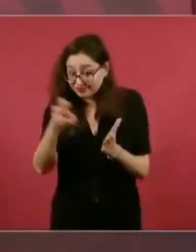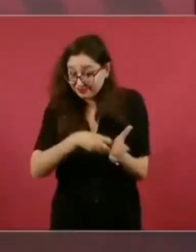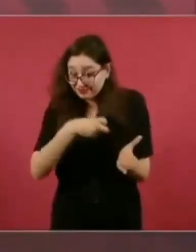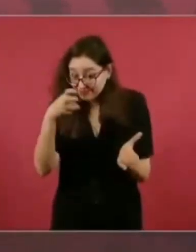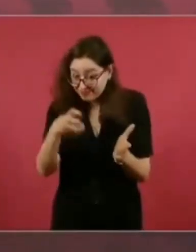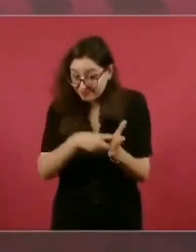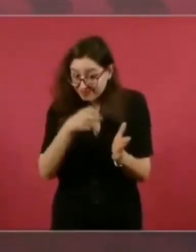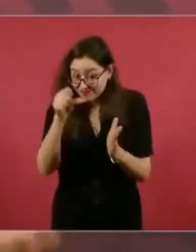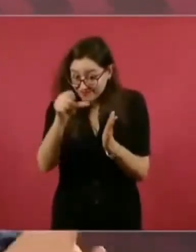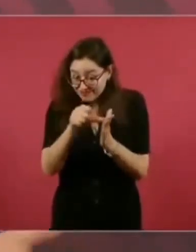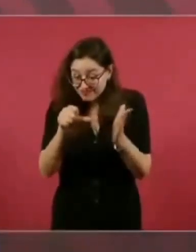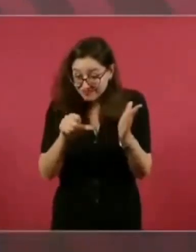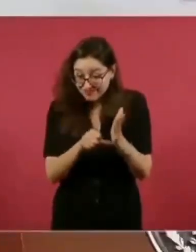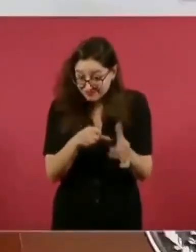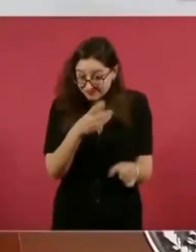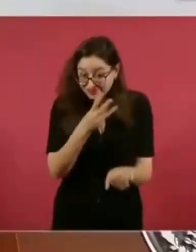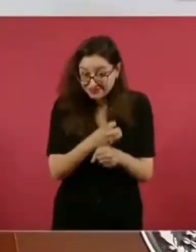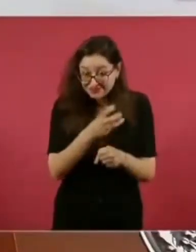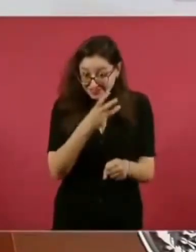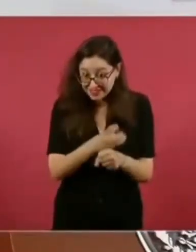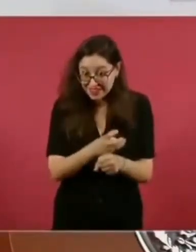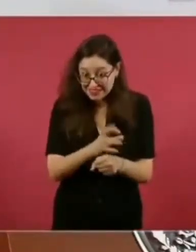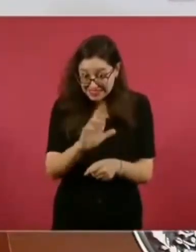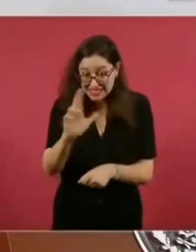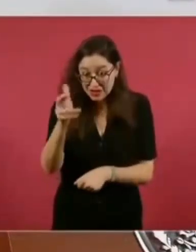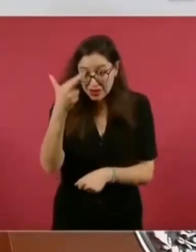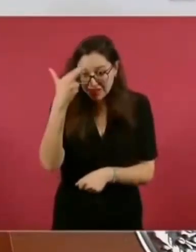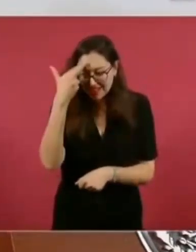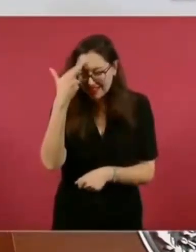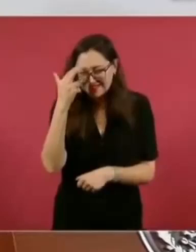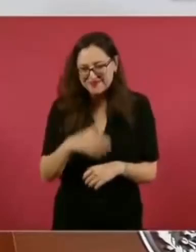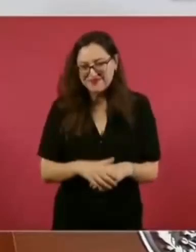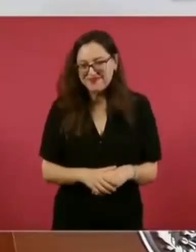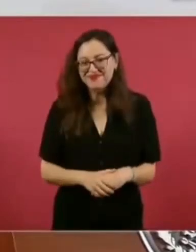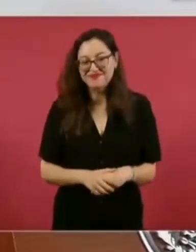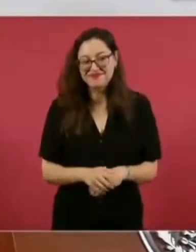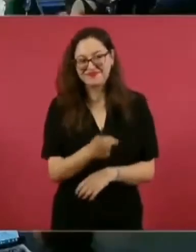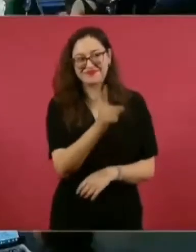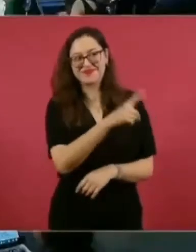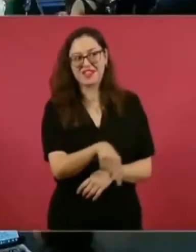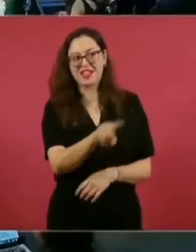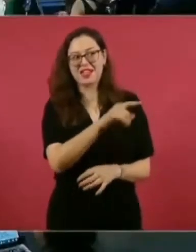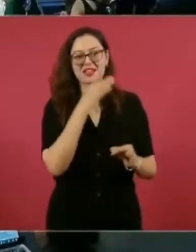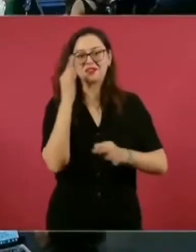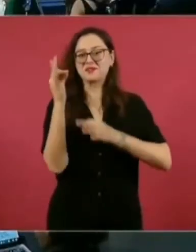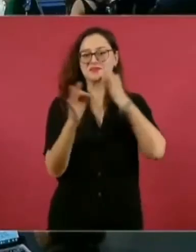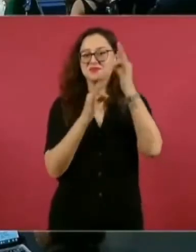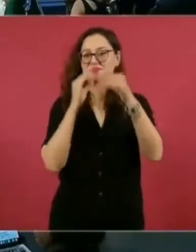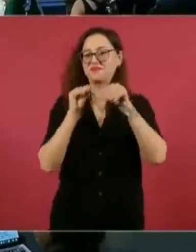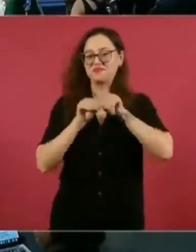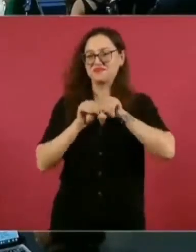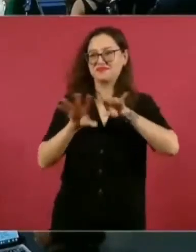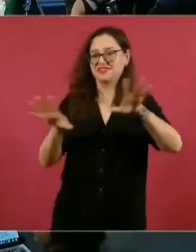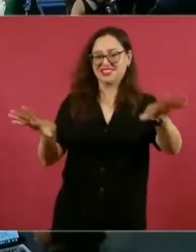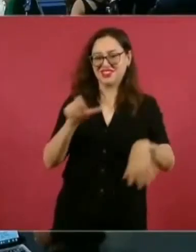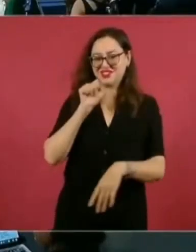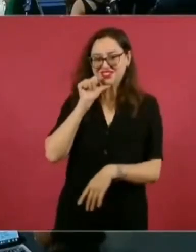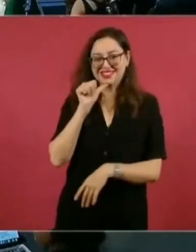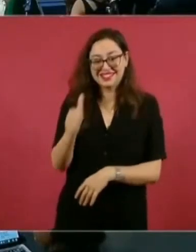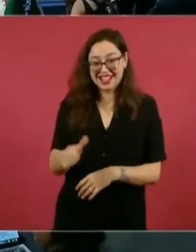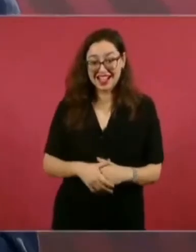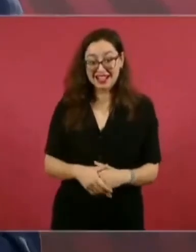decían nada, ¿cómo vas a reformar la Constitución al artículo tercero para limitar la educación